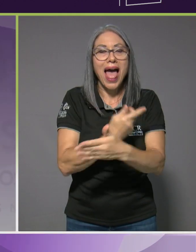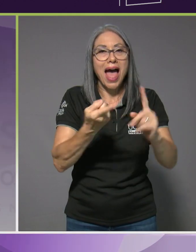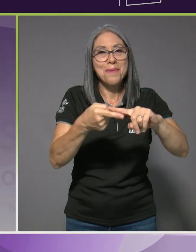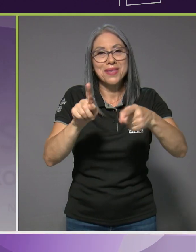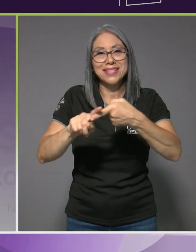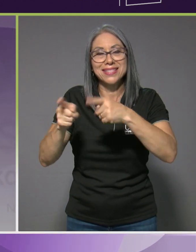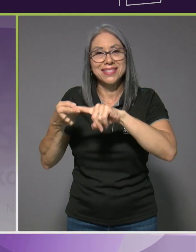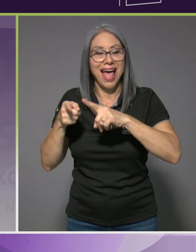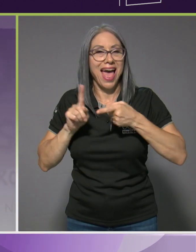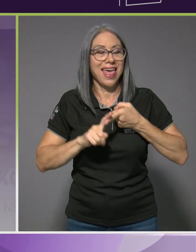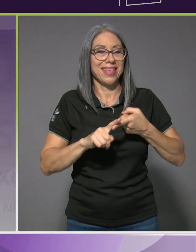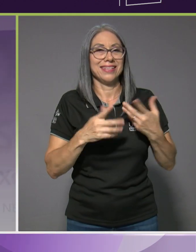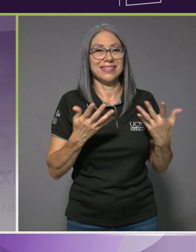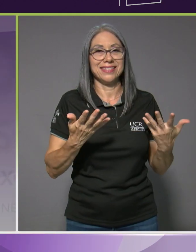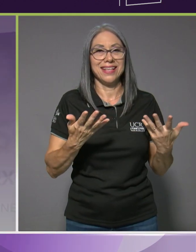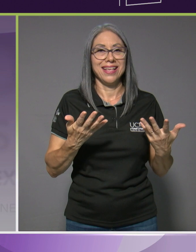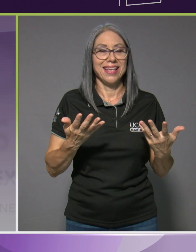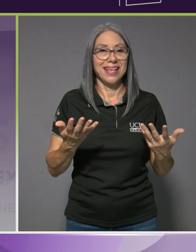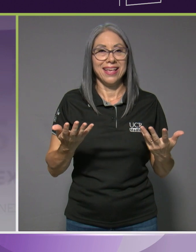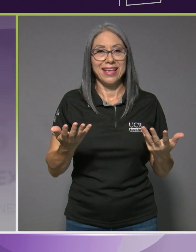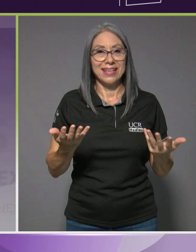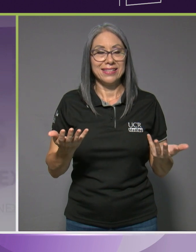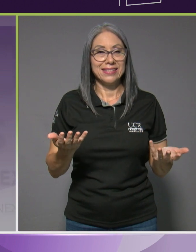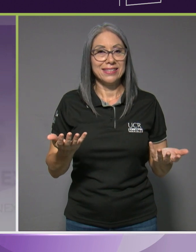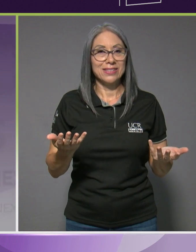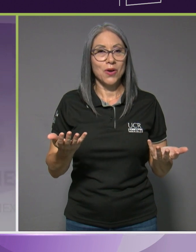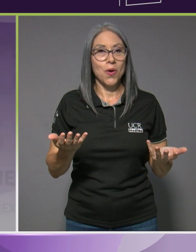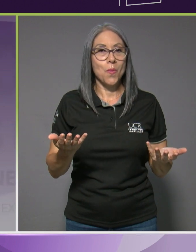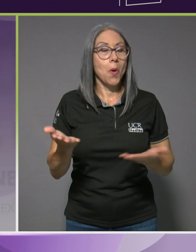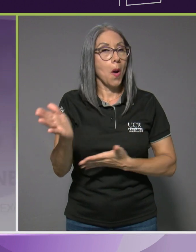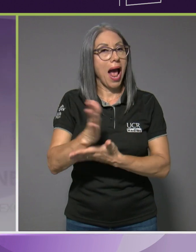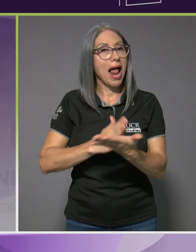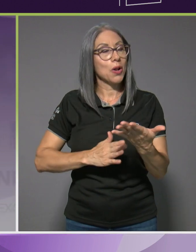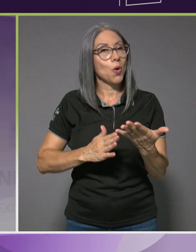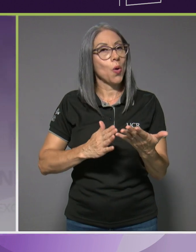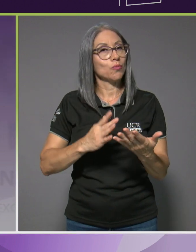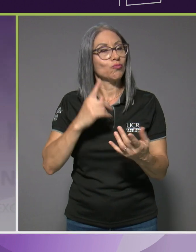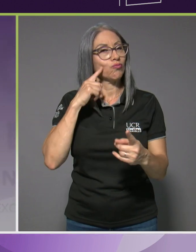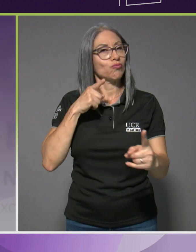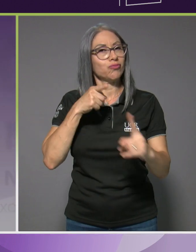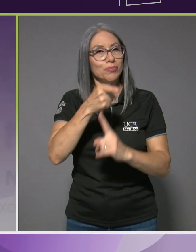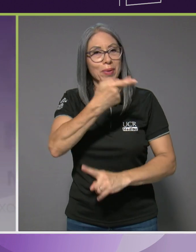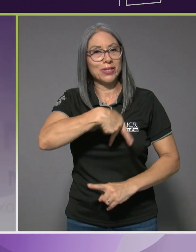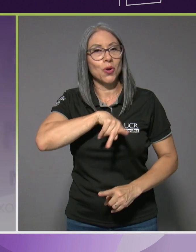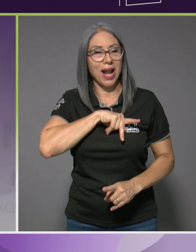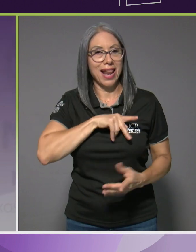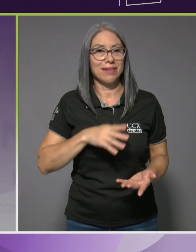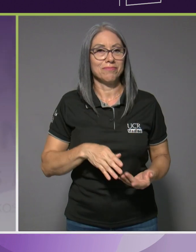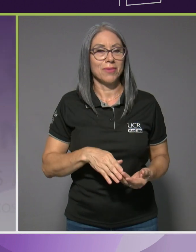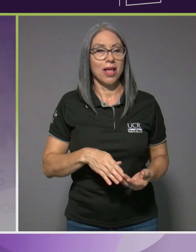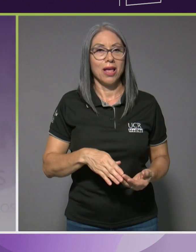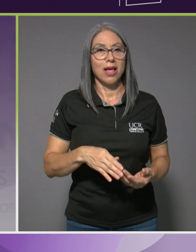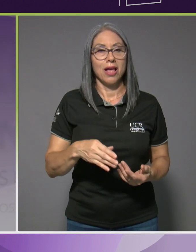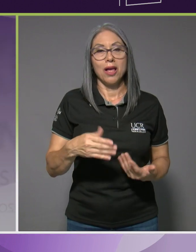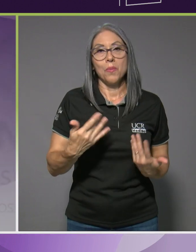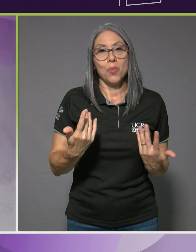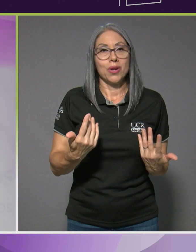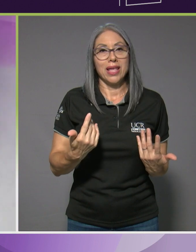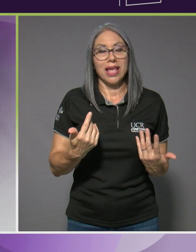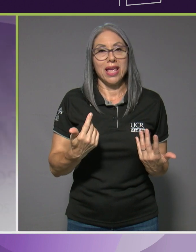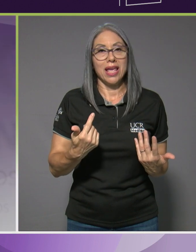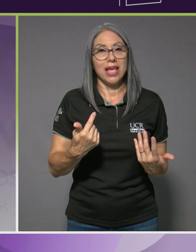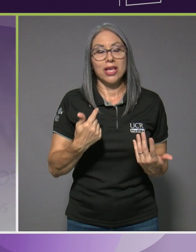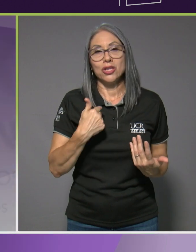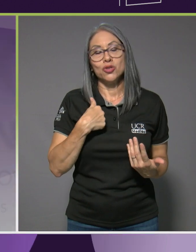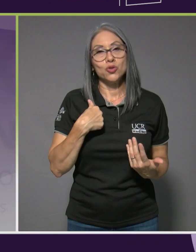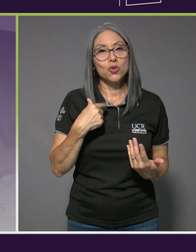personal. Porque nunca, yo no veo a una persona como yo